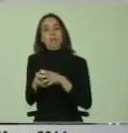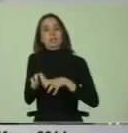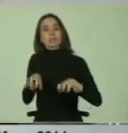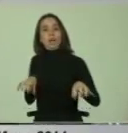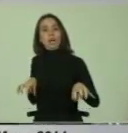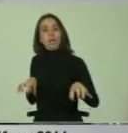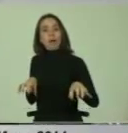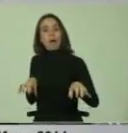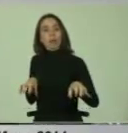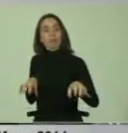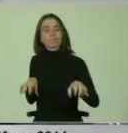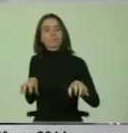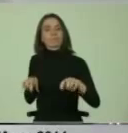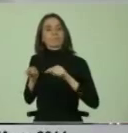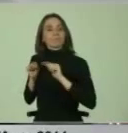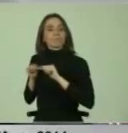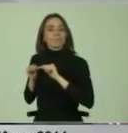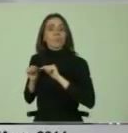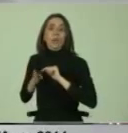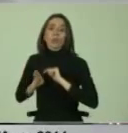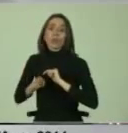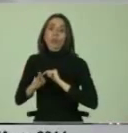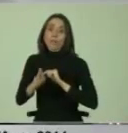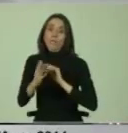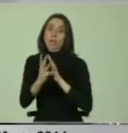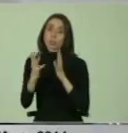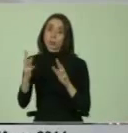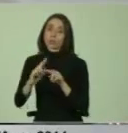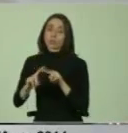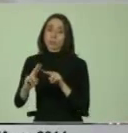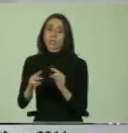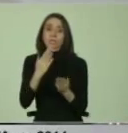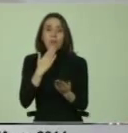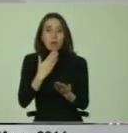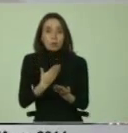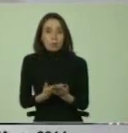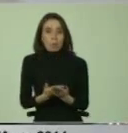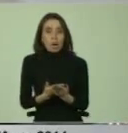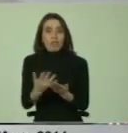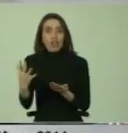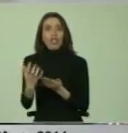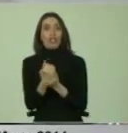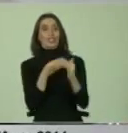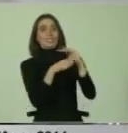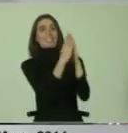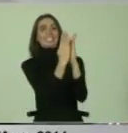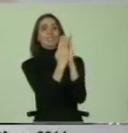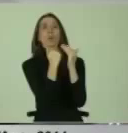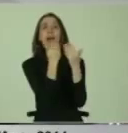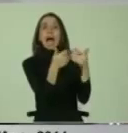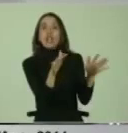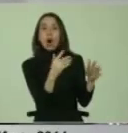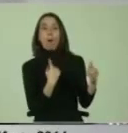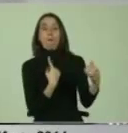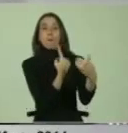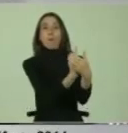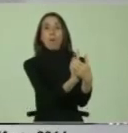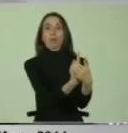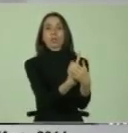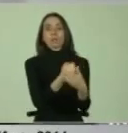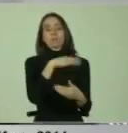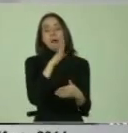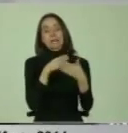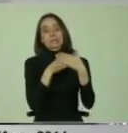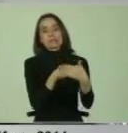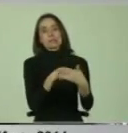Por tanto, ahí tenemos todavía mucho que hacer. Y, cuando consiguen acceder a la escuela común, enfrentan más barreras que vamos